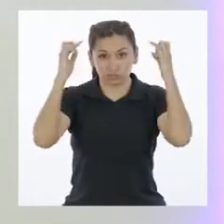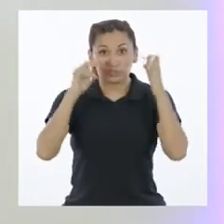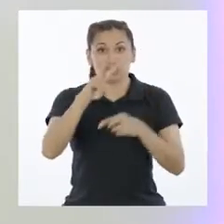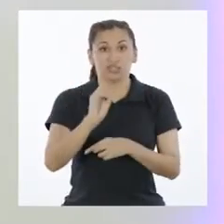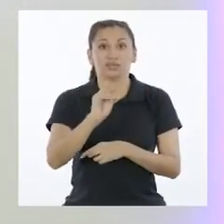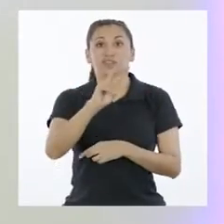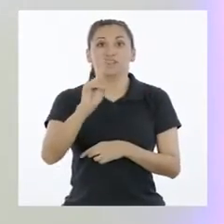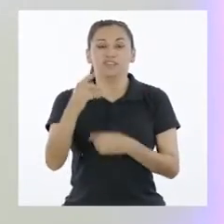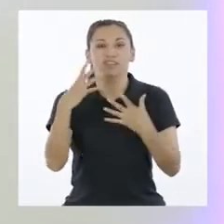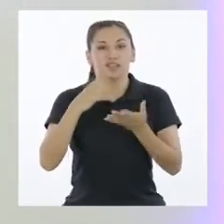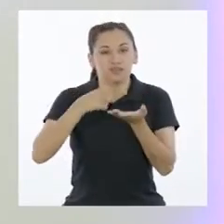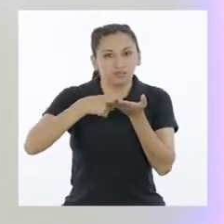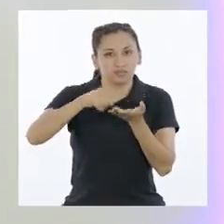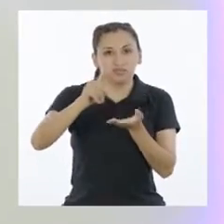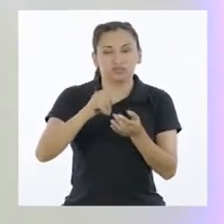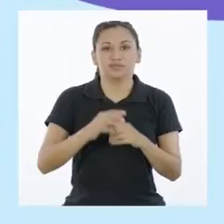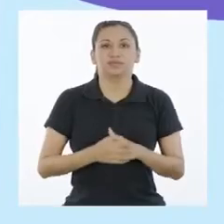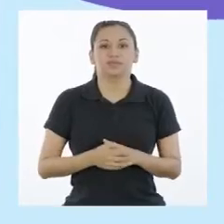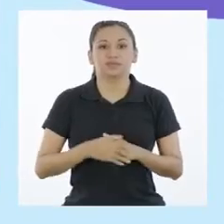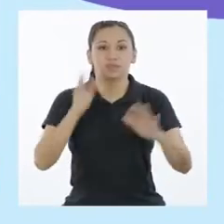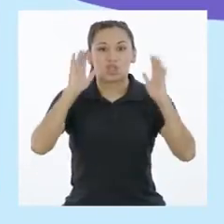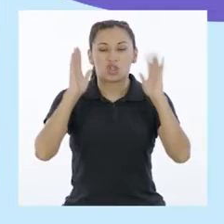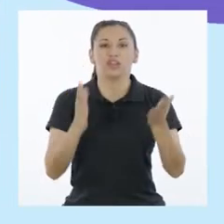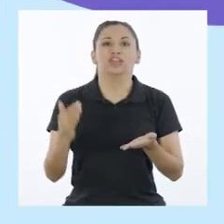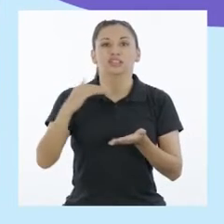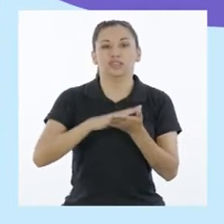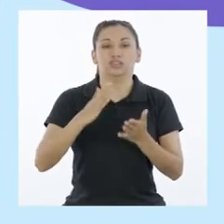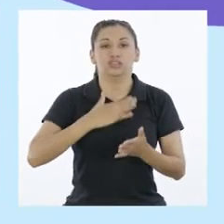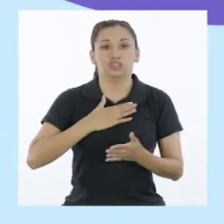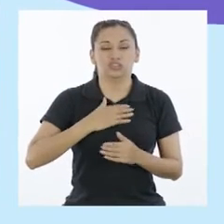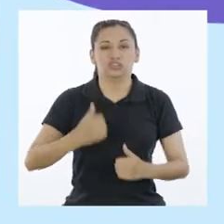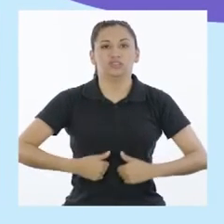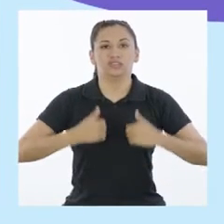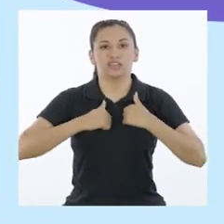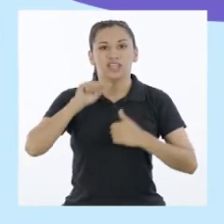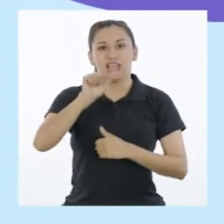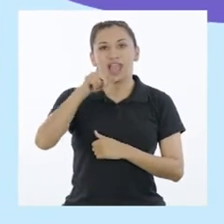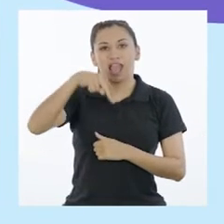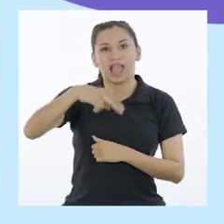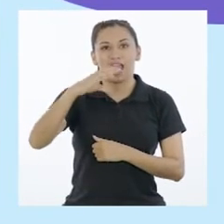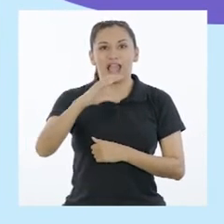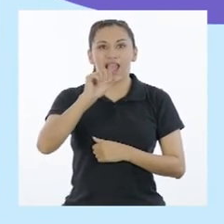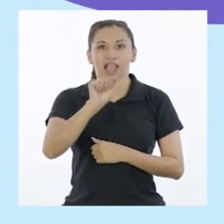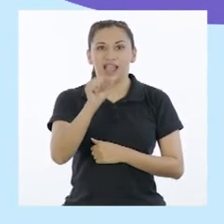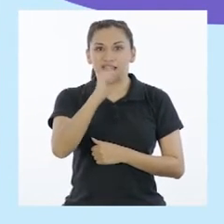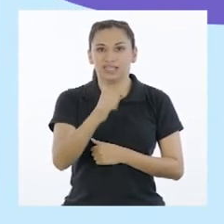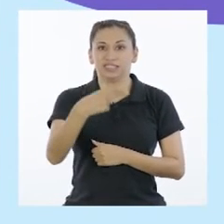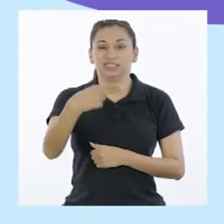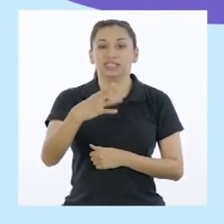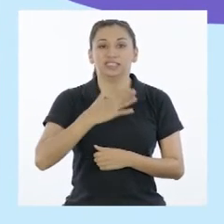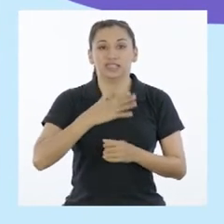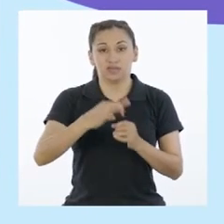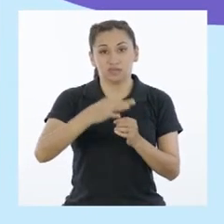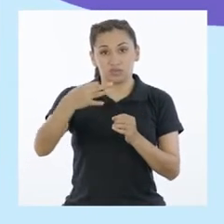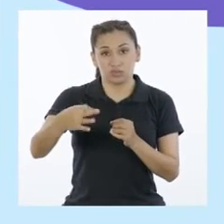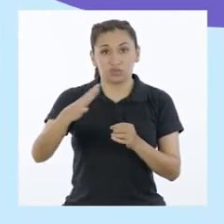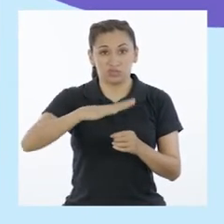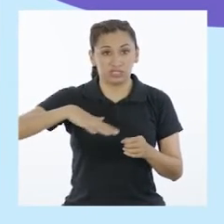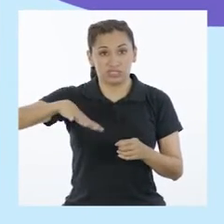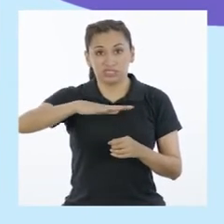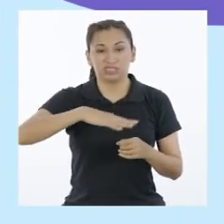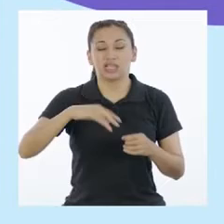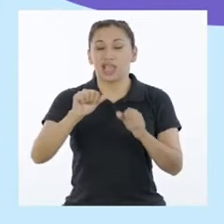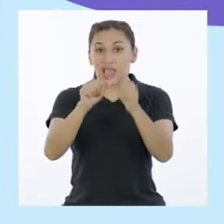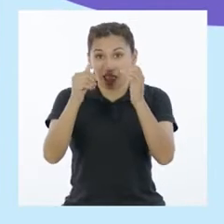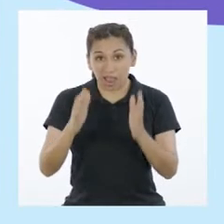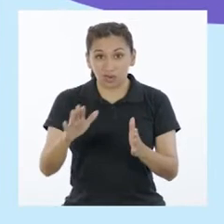2021 me han enviado estos mensajes. Hola de nuevo. Yo soy de Ancash. En mi región, Lassi y